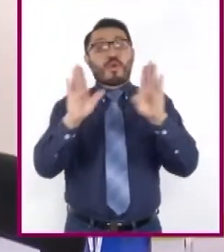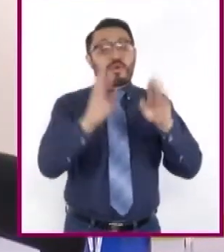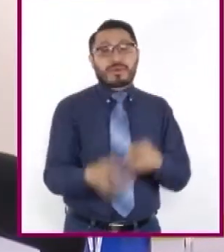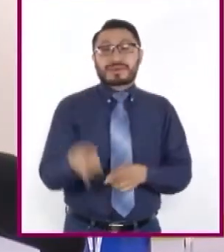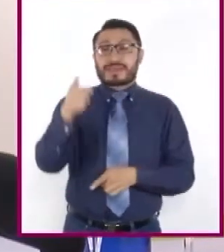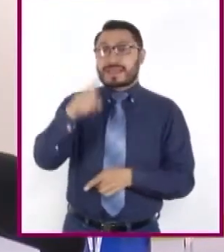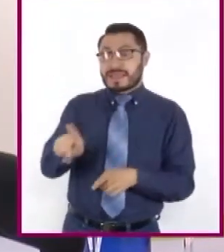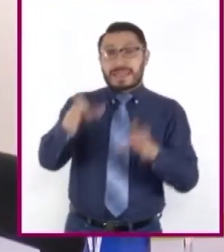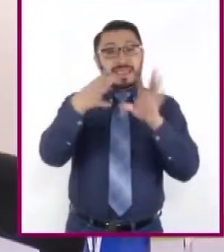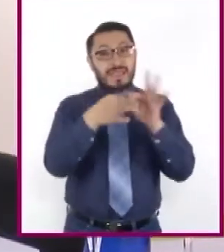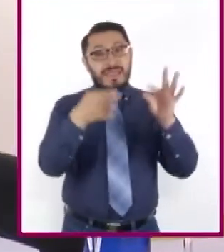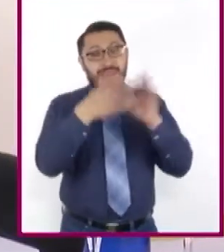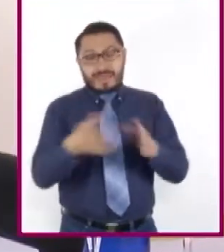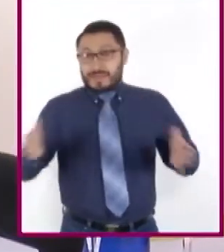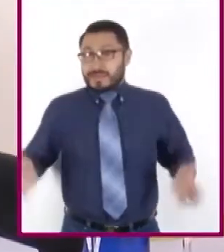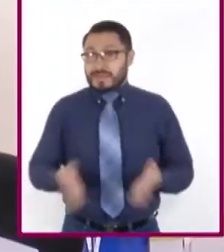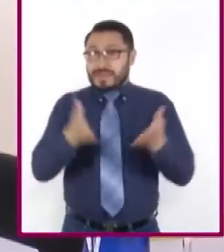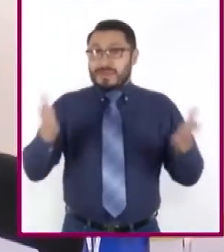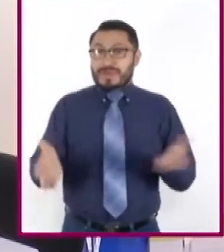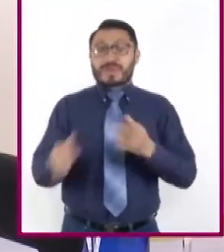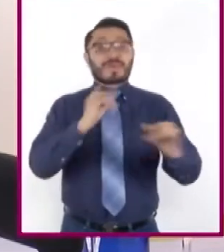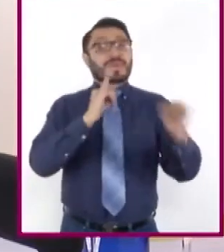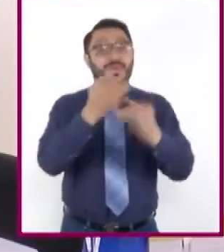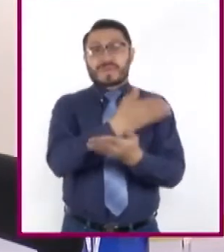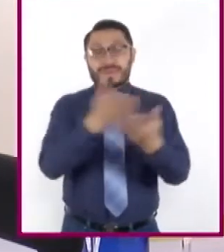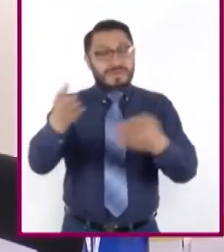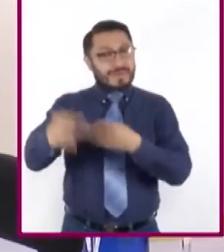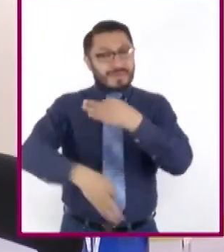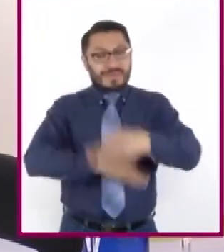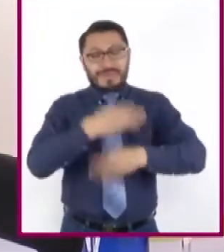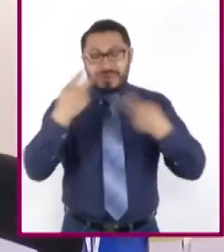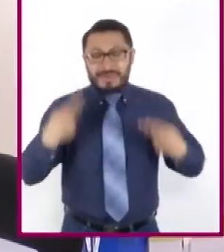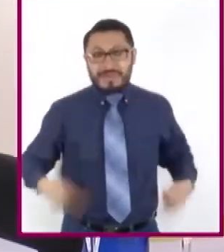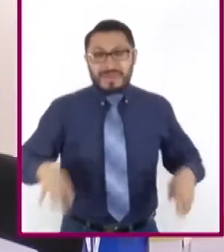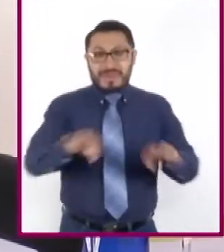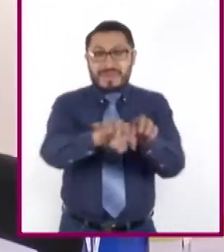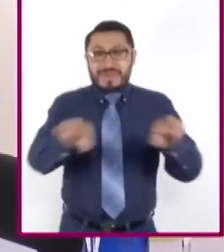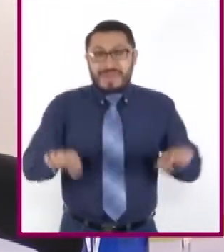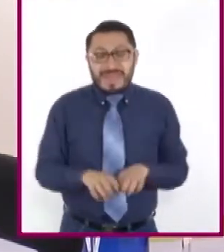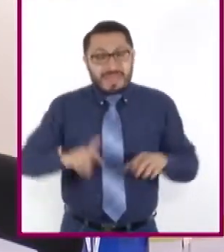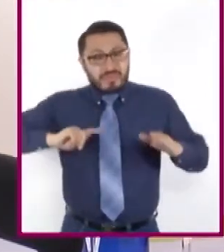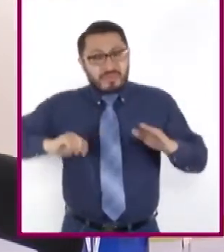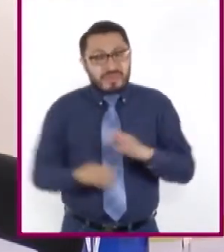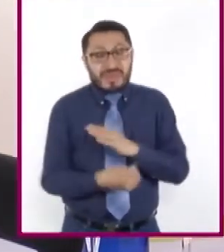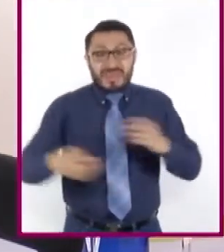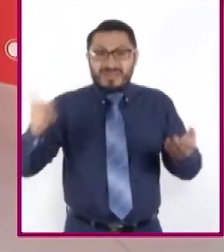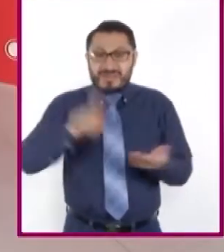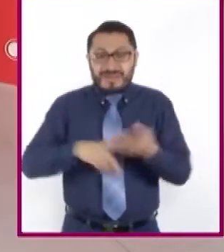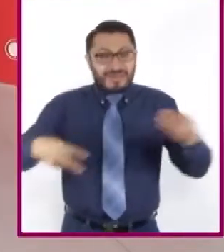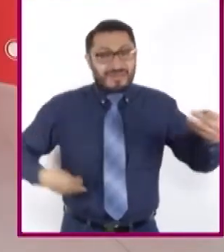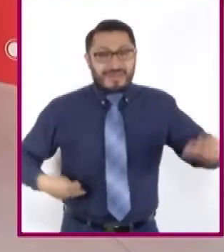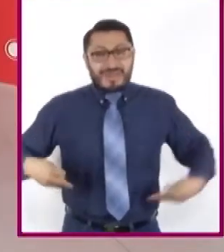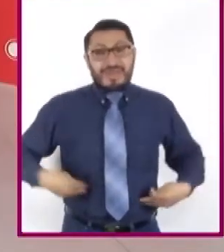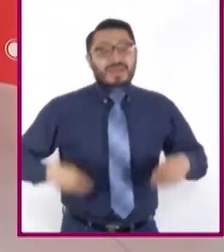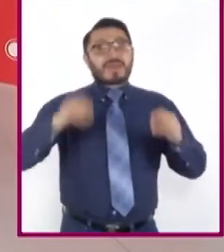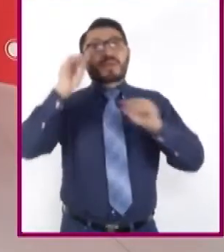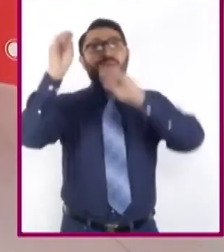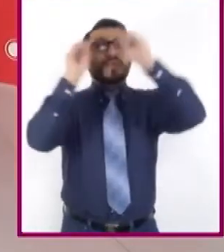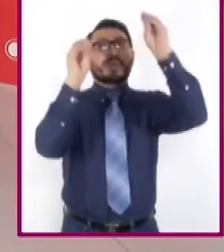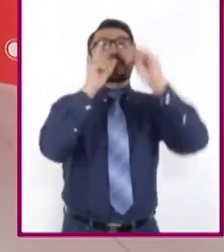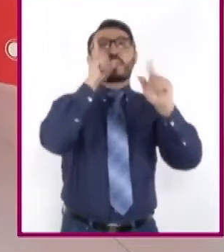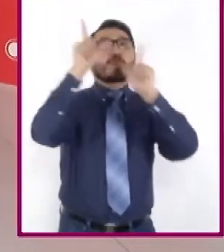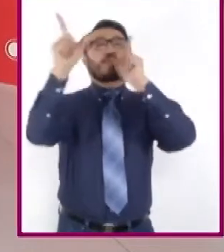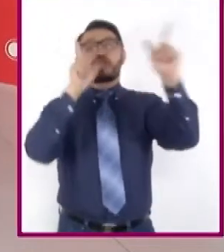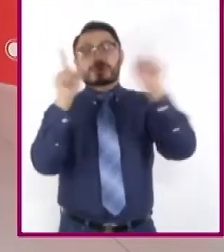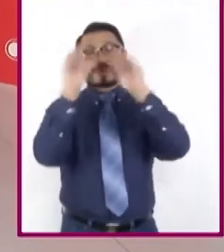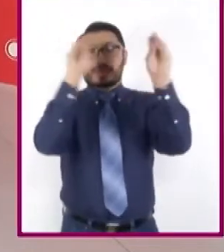motivando a los intérpretes, todo el equipo técnico del teatro colocando la escenografía y las luces. Toda obra o